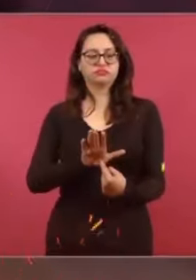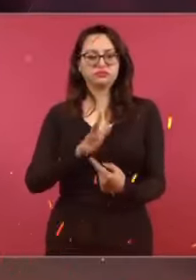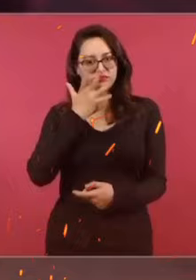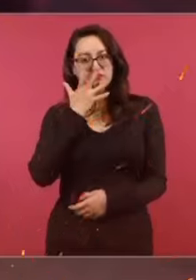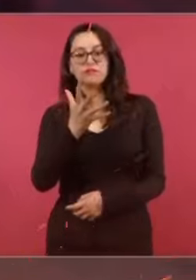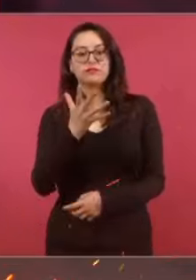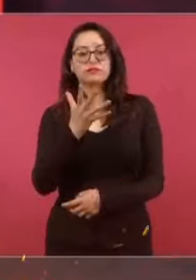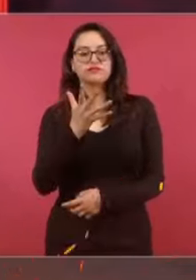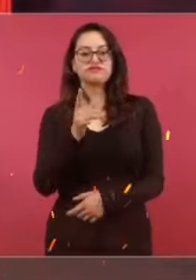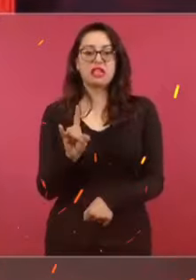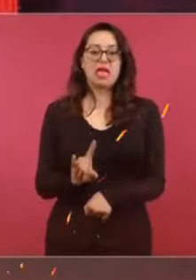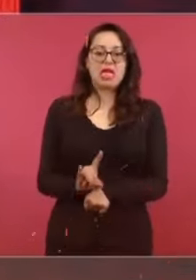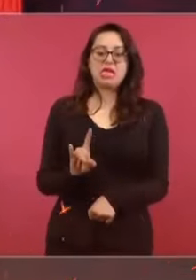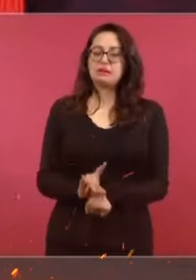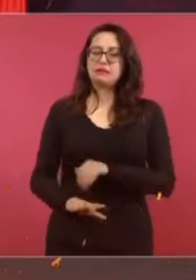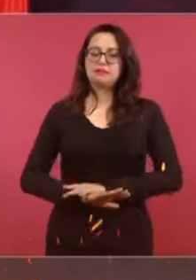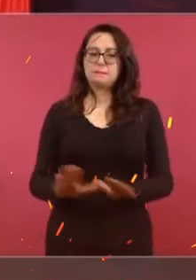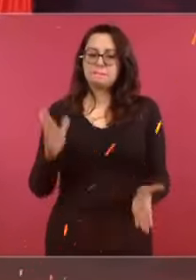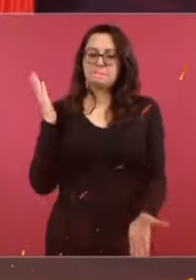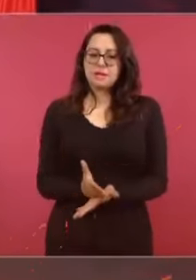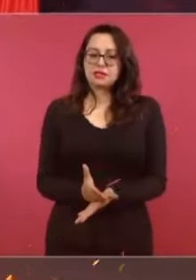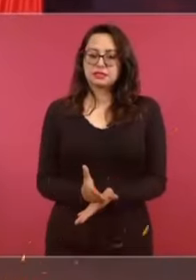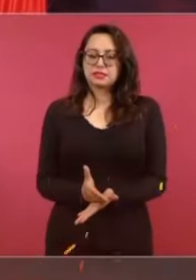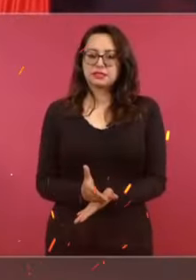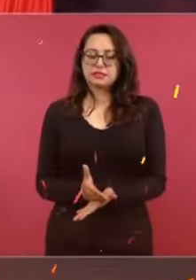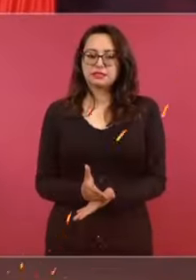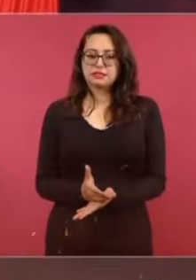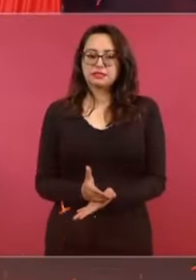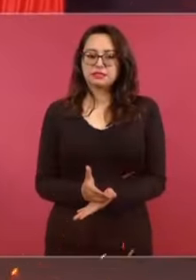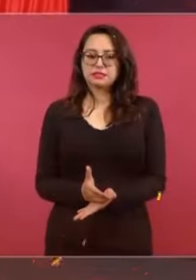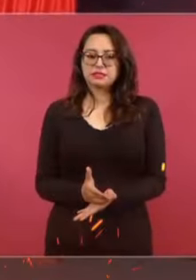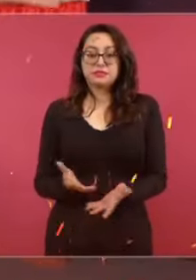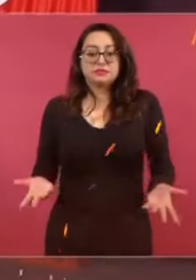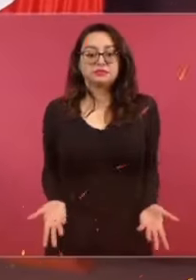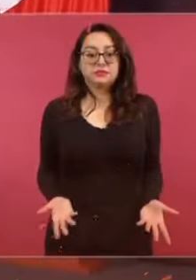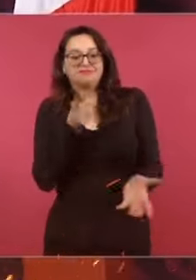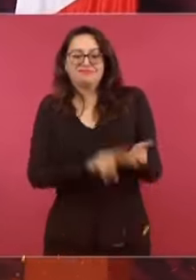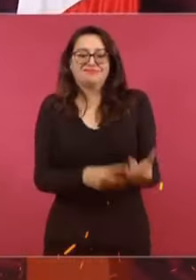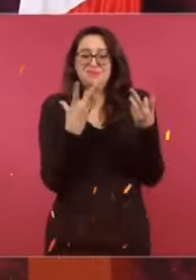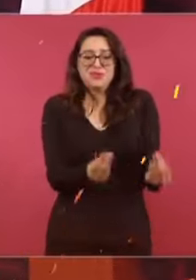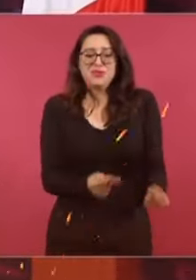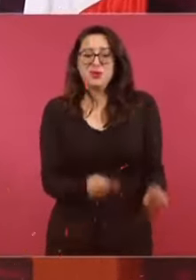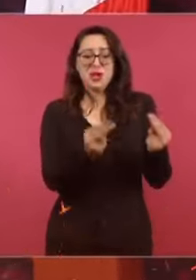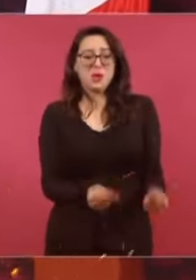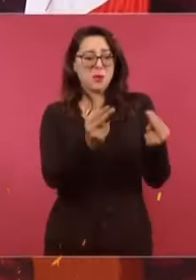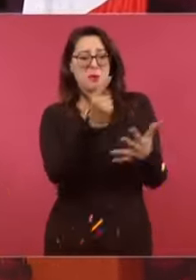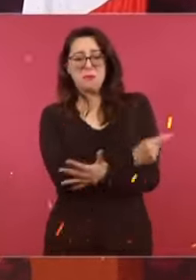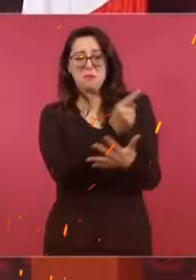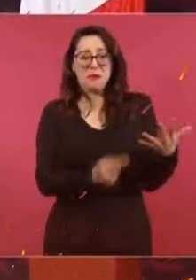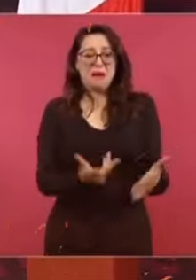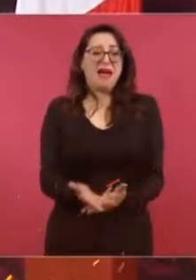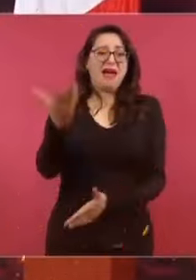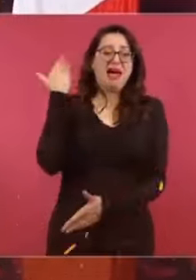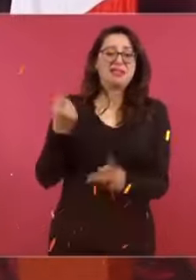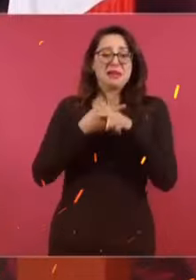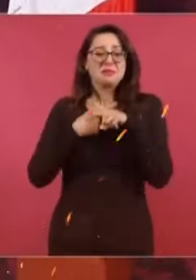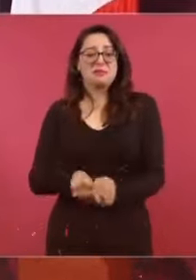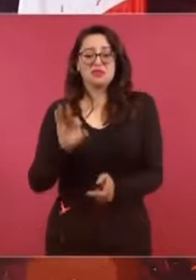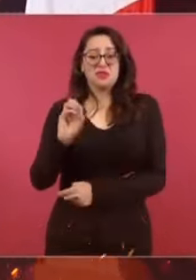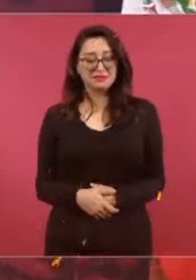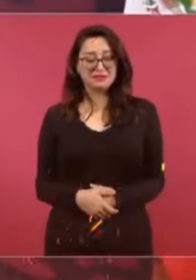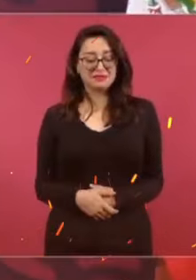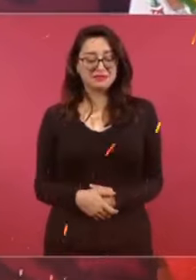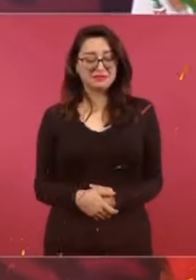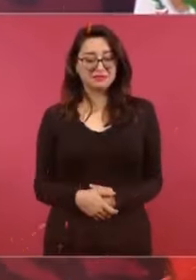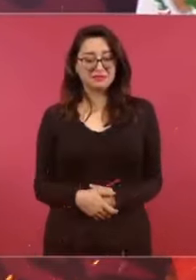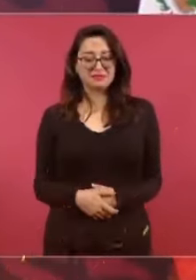simulaciones. ¿Qué es lo que está detrás de imagen? Los negocios. Desde que Vicente Fox les entregó el